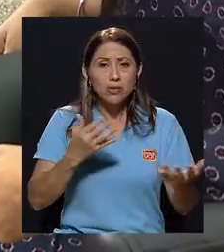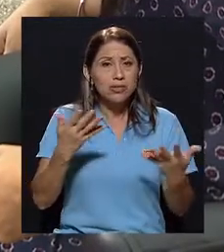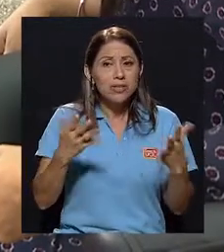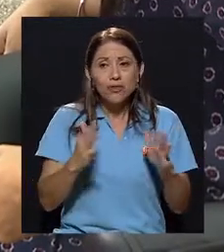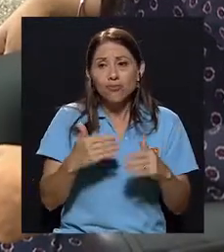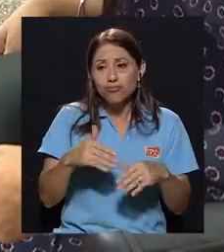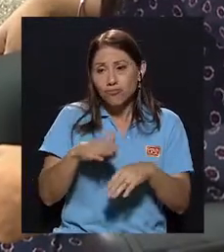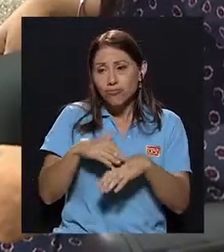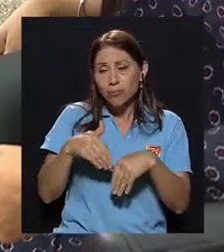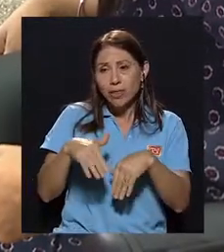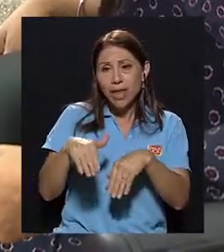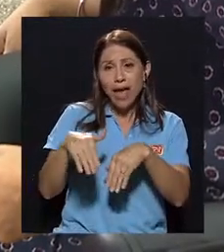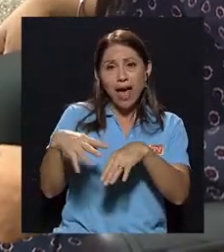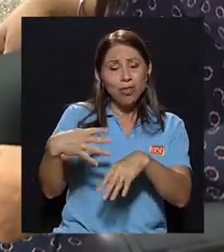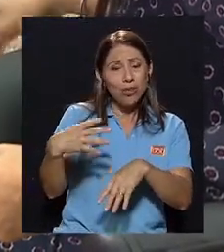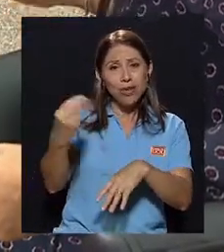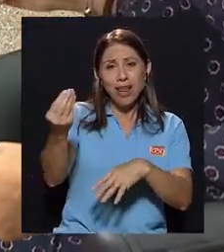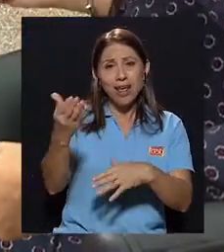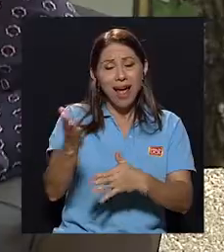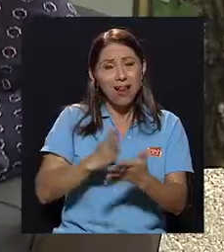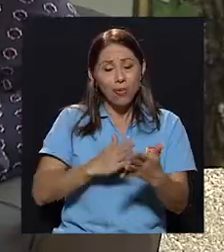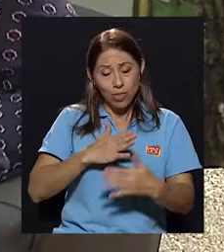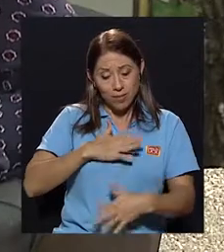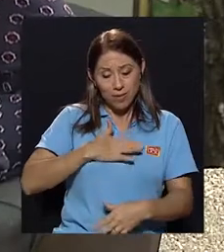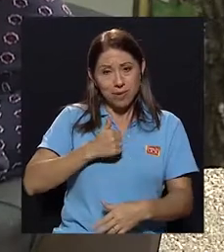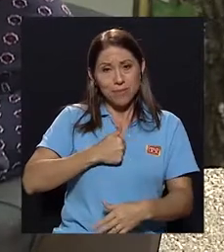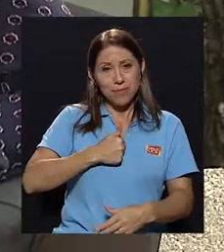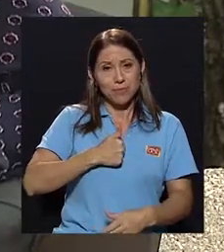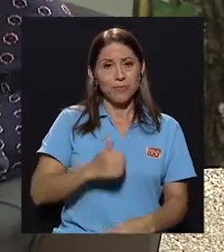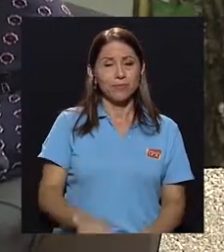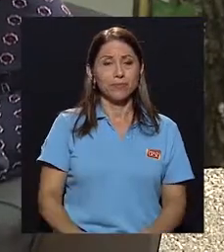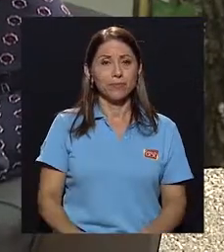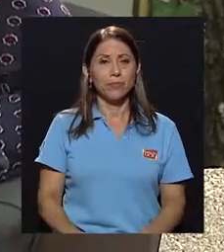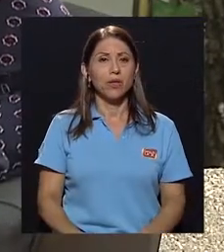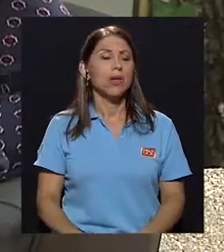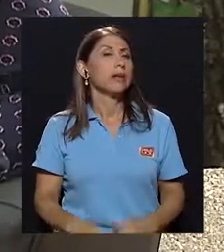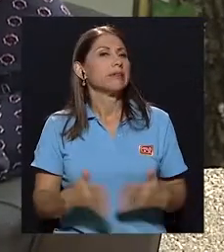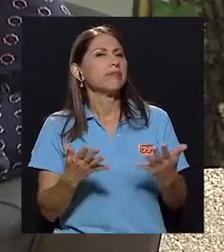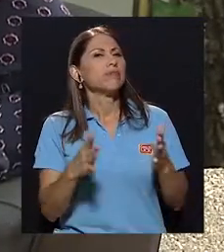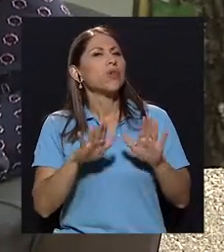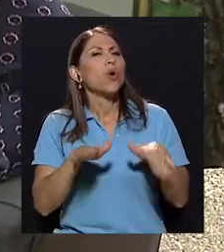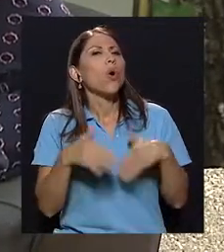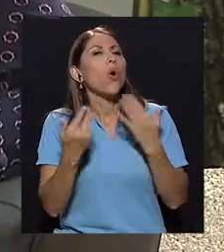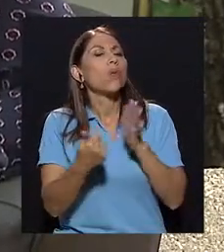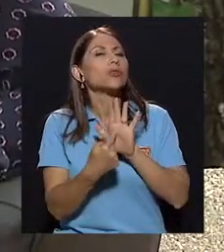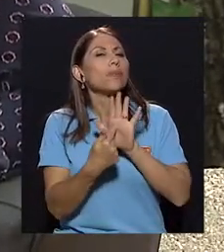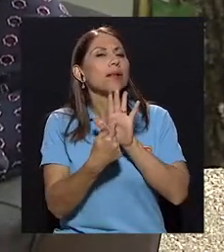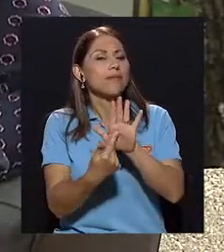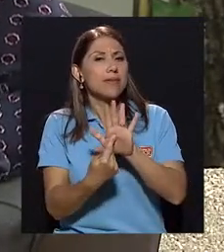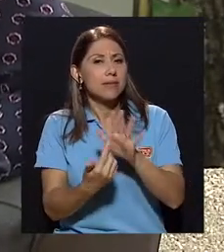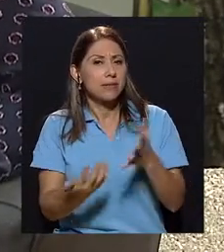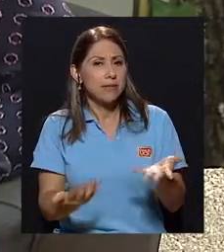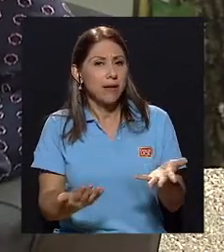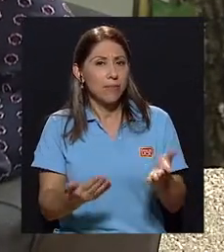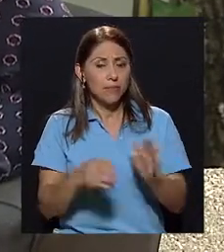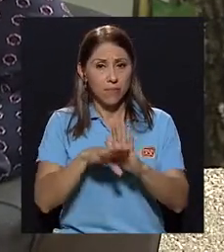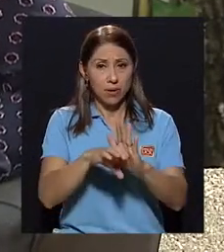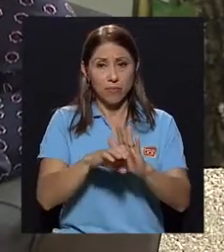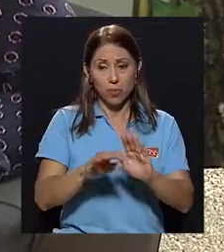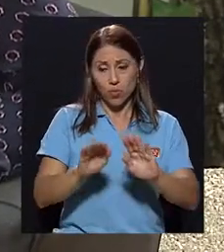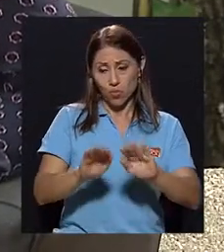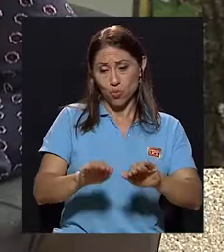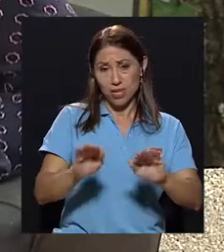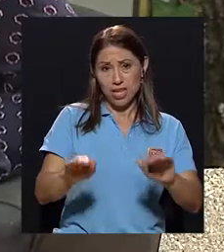estoy dejando ir algo de mí también. Glenn, ¿cómo se manifiesta? ¿Cómo se yo, cómo lo manifiesta hasta un